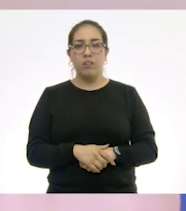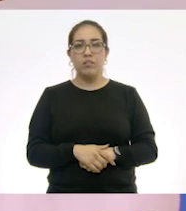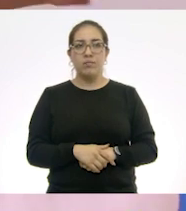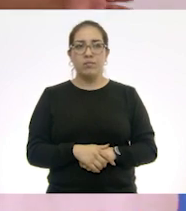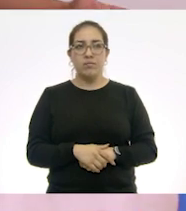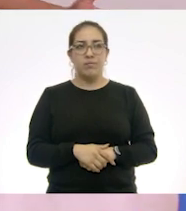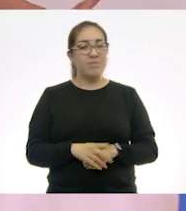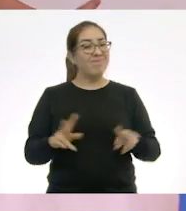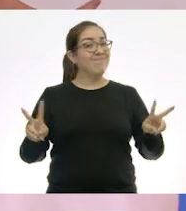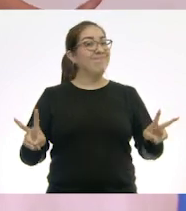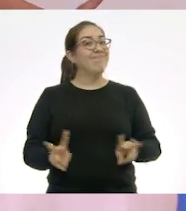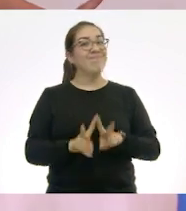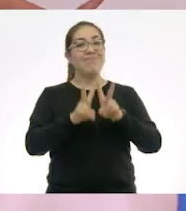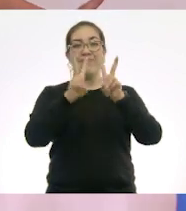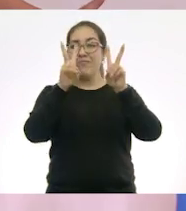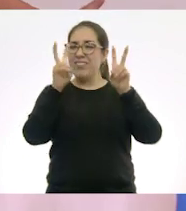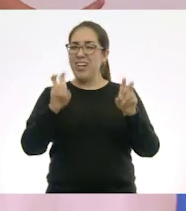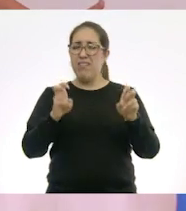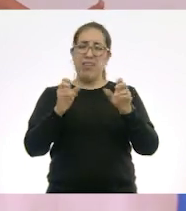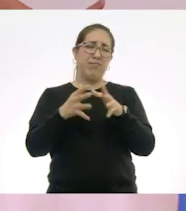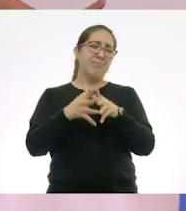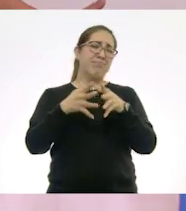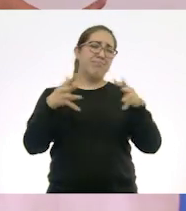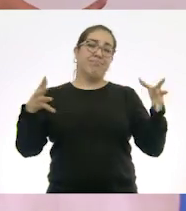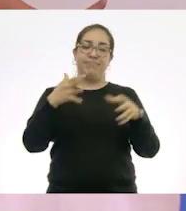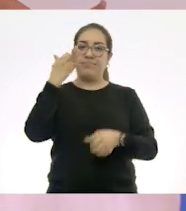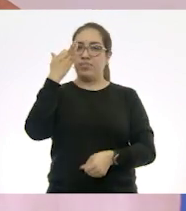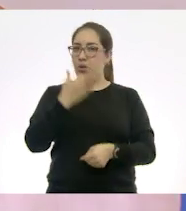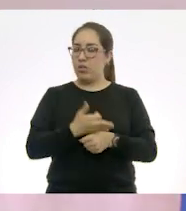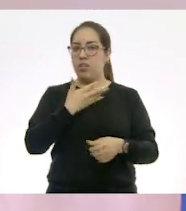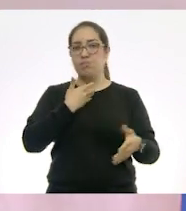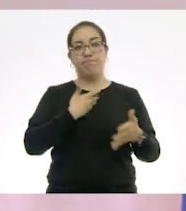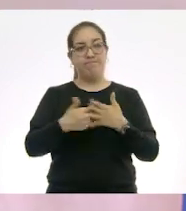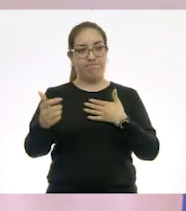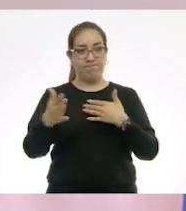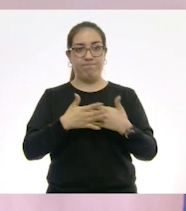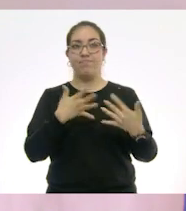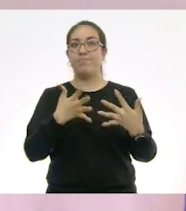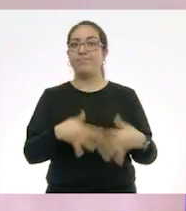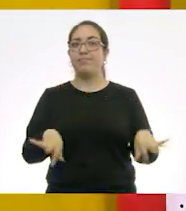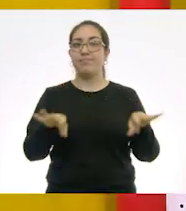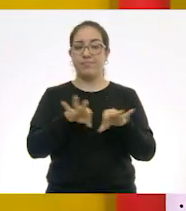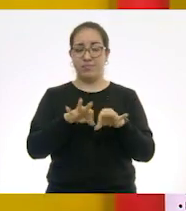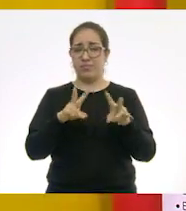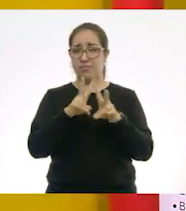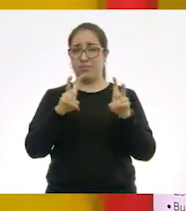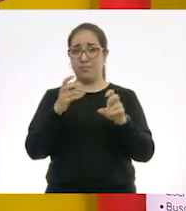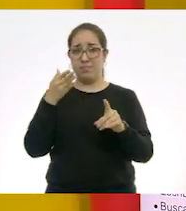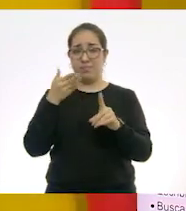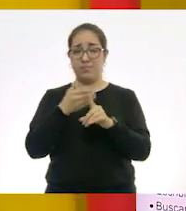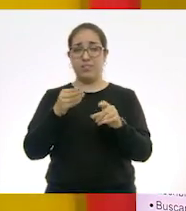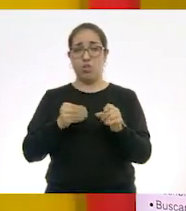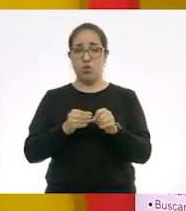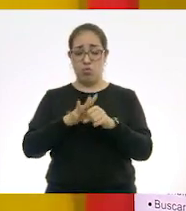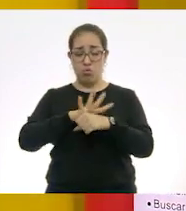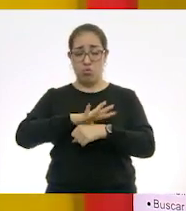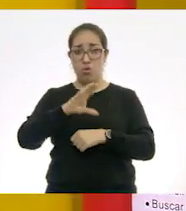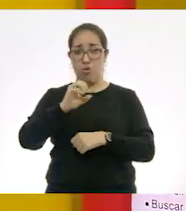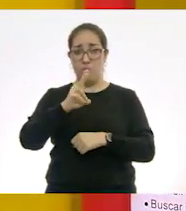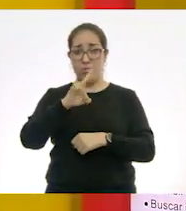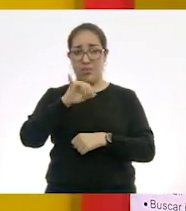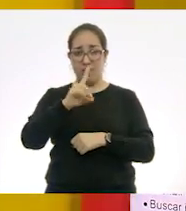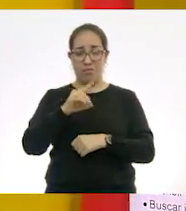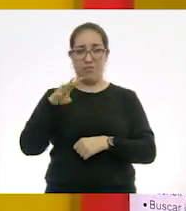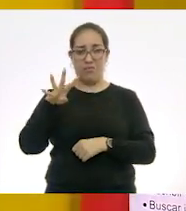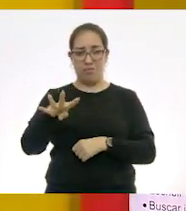Un tema muy actual. Totalmente actual. Mira qué inteligente. Yo creo que como todos los niños